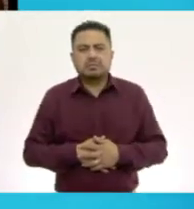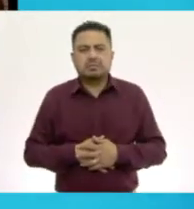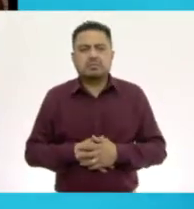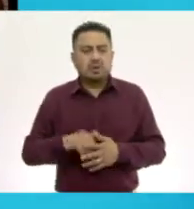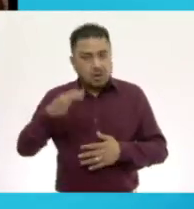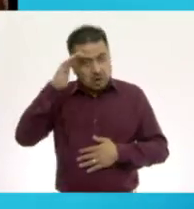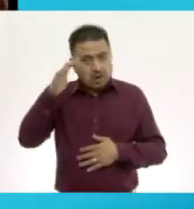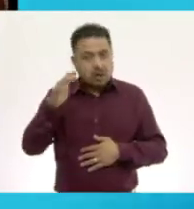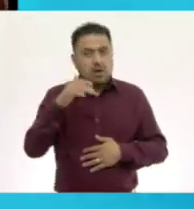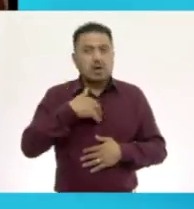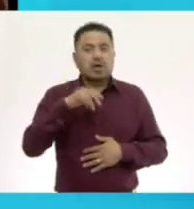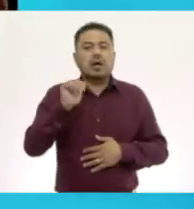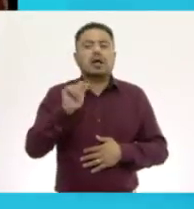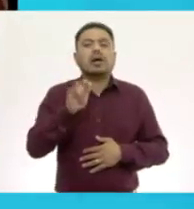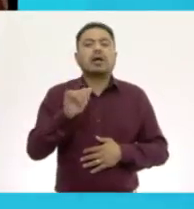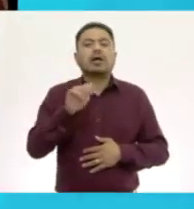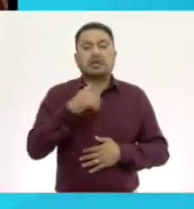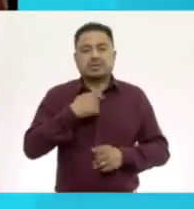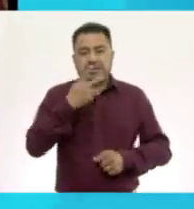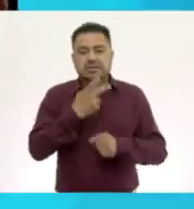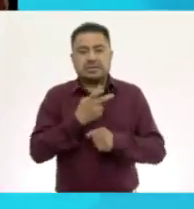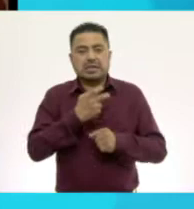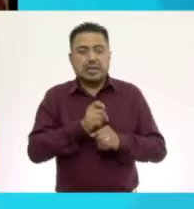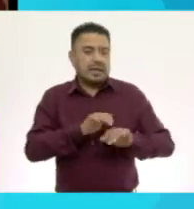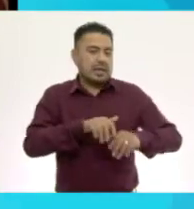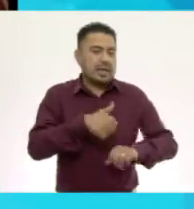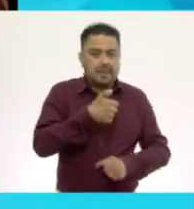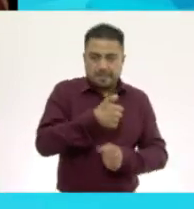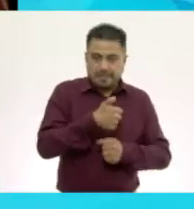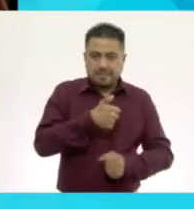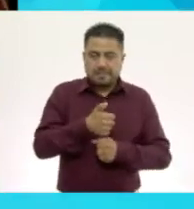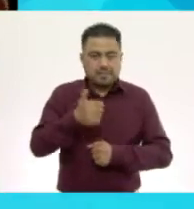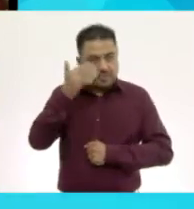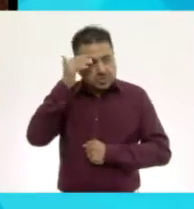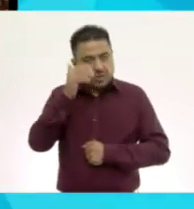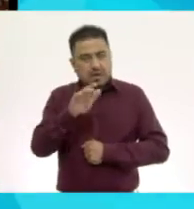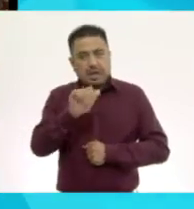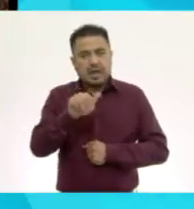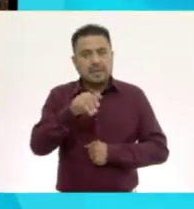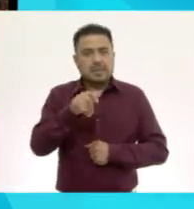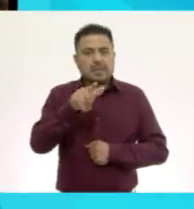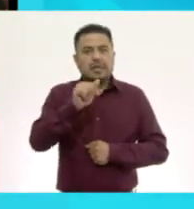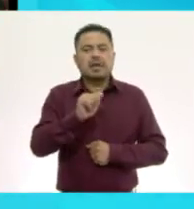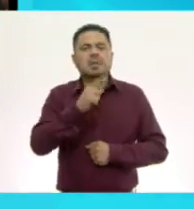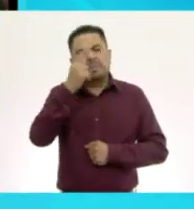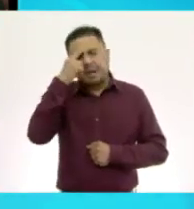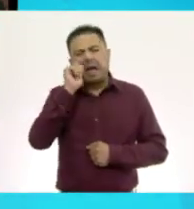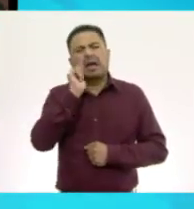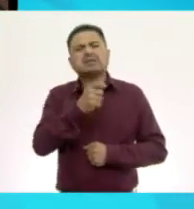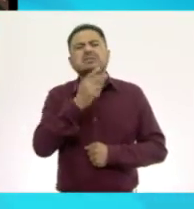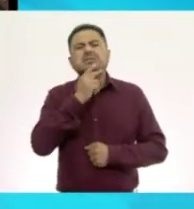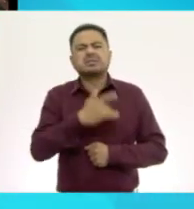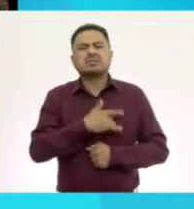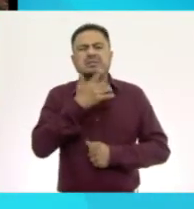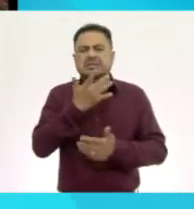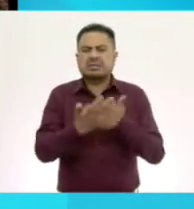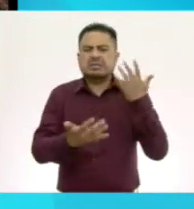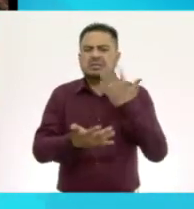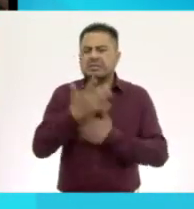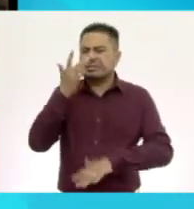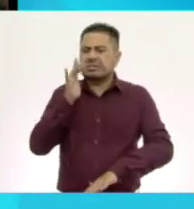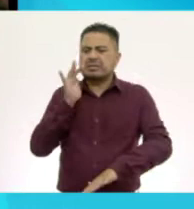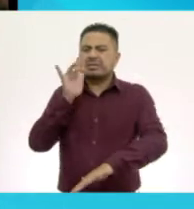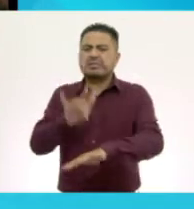Hola, soy Camila y pasé a segundo de primaria. Hola, Camila. Camila, ¿para qué sirve el sentido del tacto?